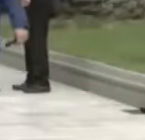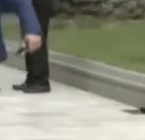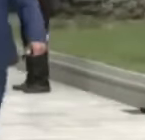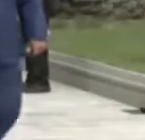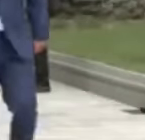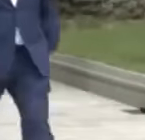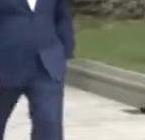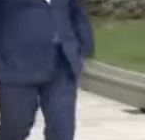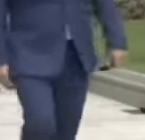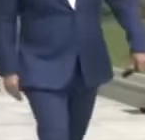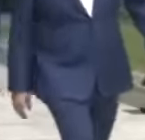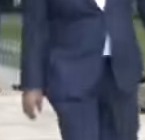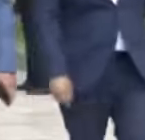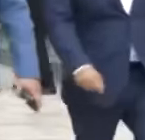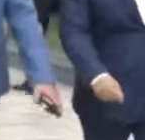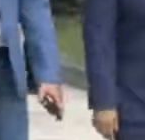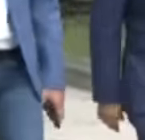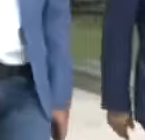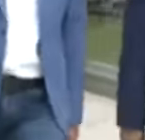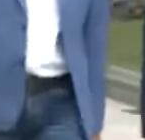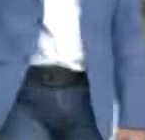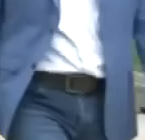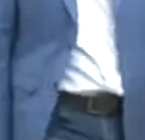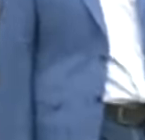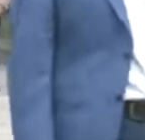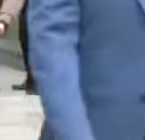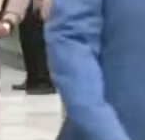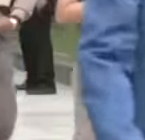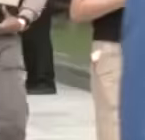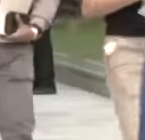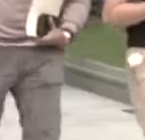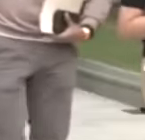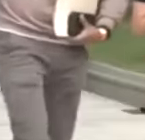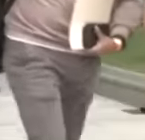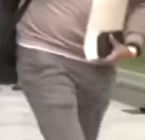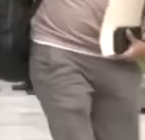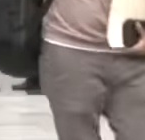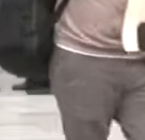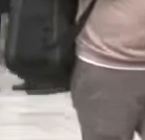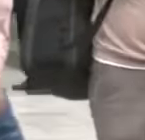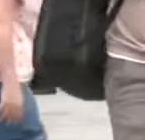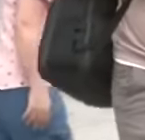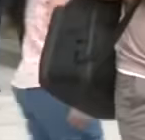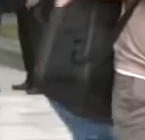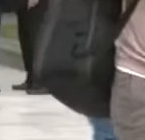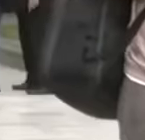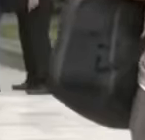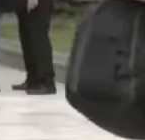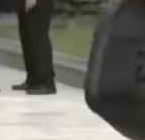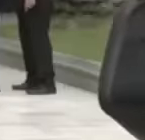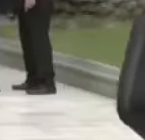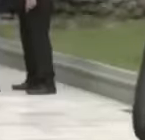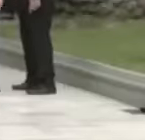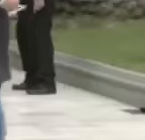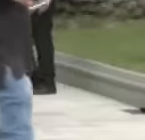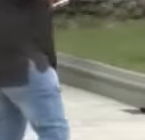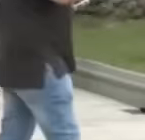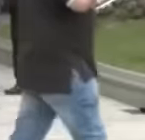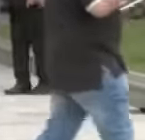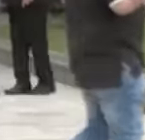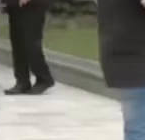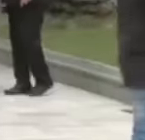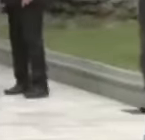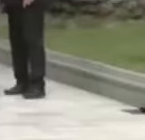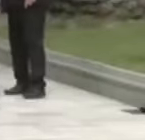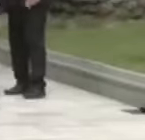estrategias que busca la desestabilización total de nuestra nación. Tras esa ponencia tomó la palabra el diputado y presidente de la